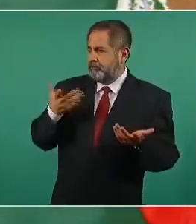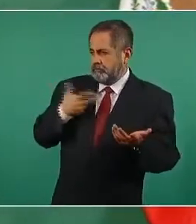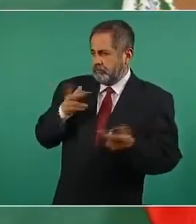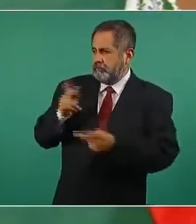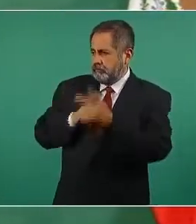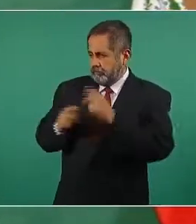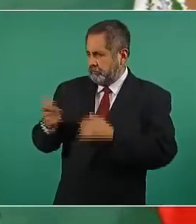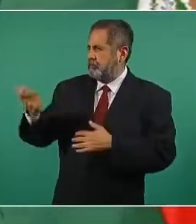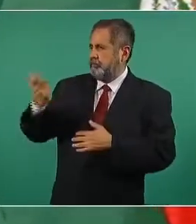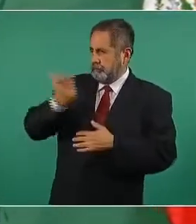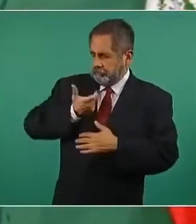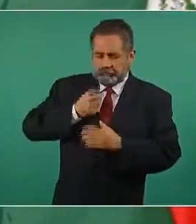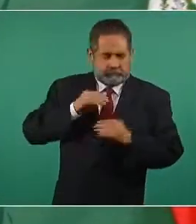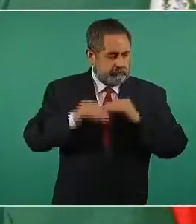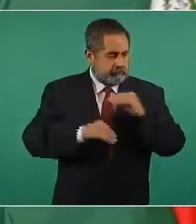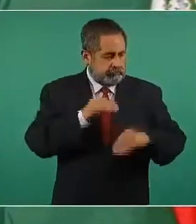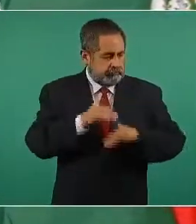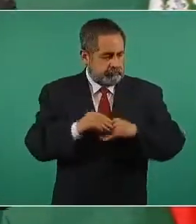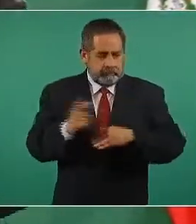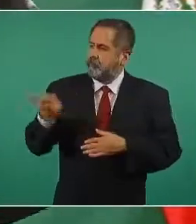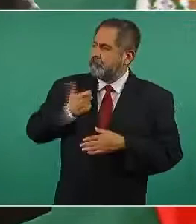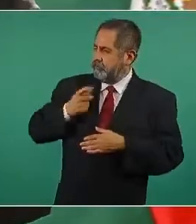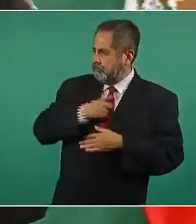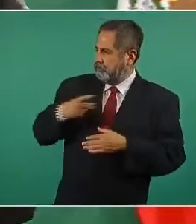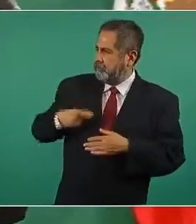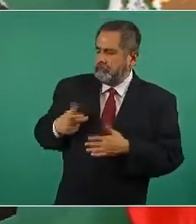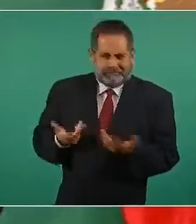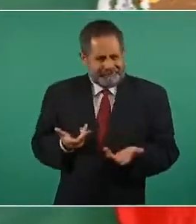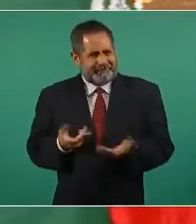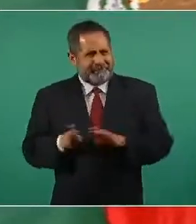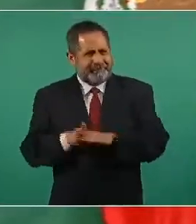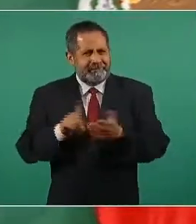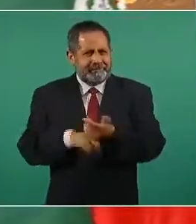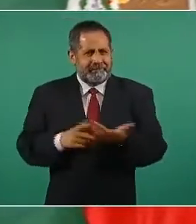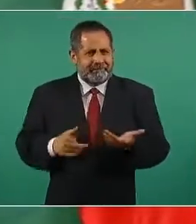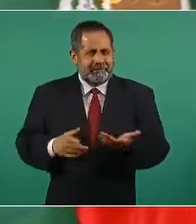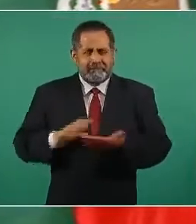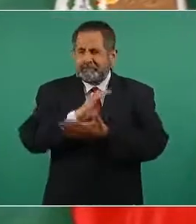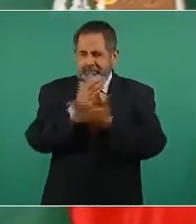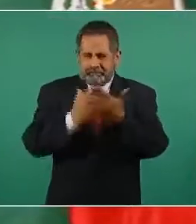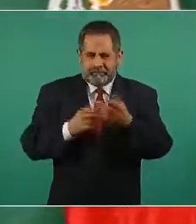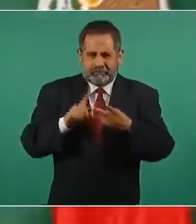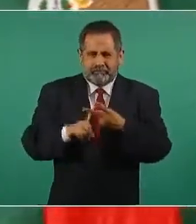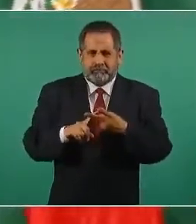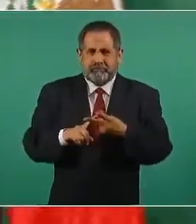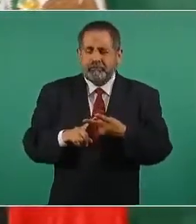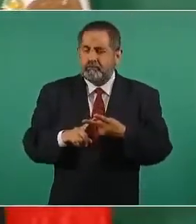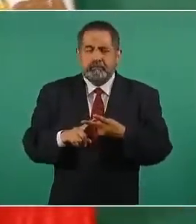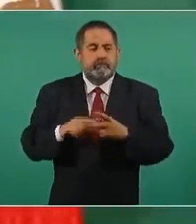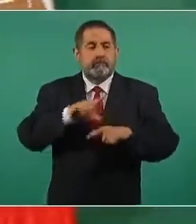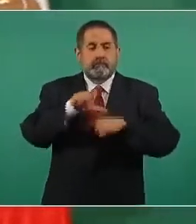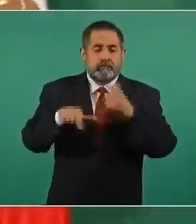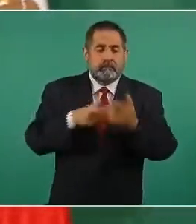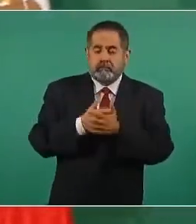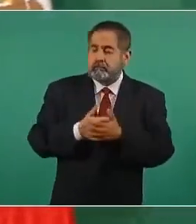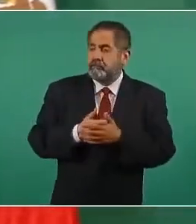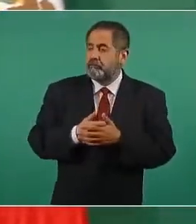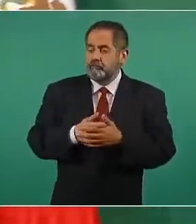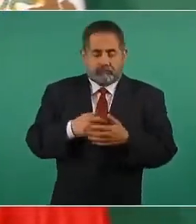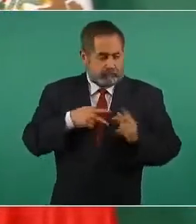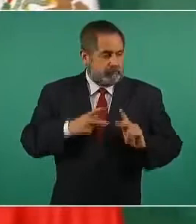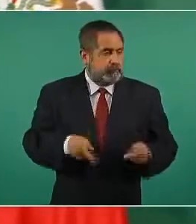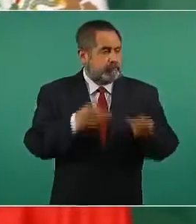porque consiguen el contrato con tarifas elevadas